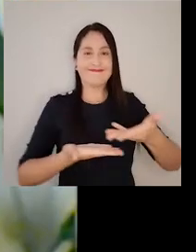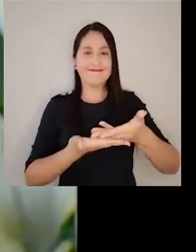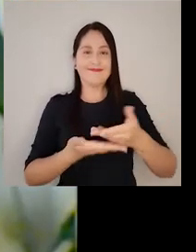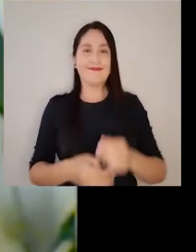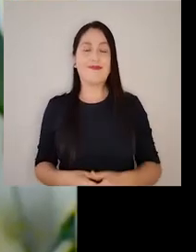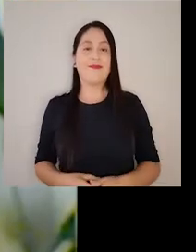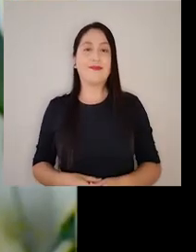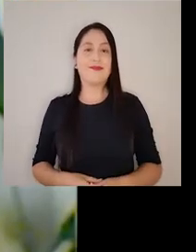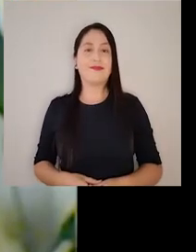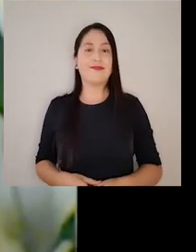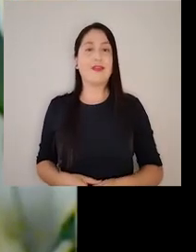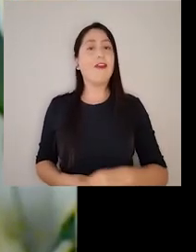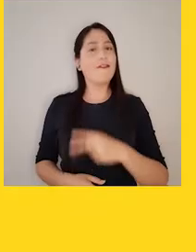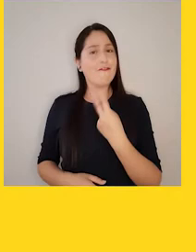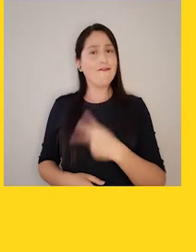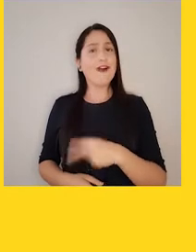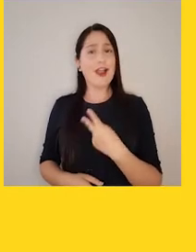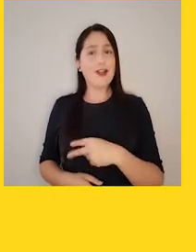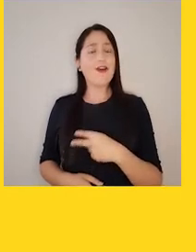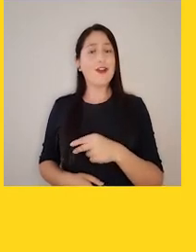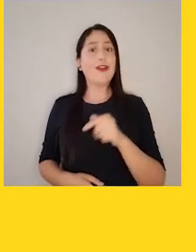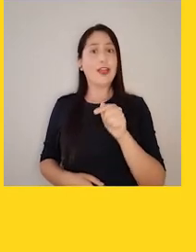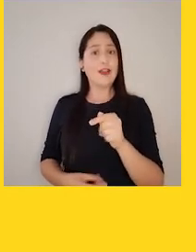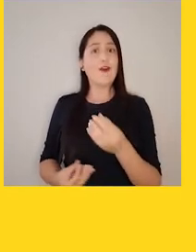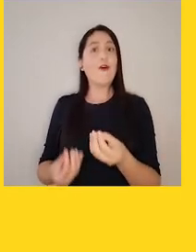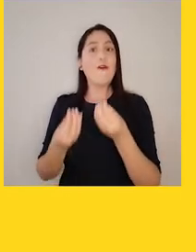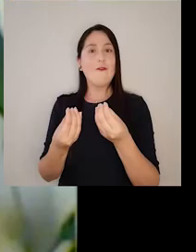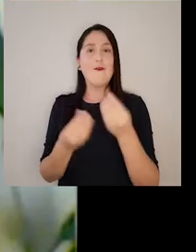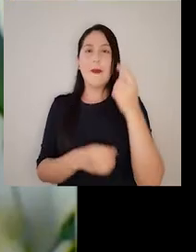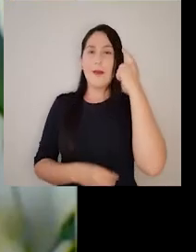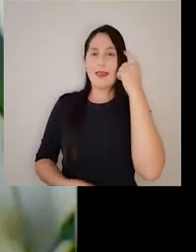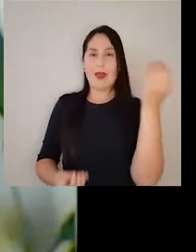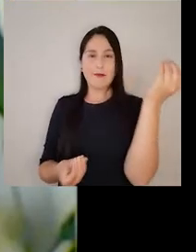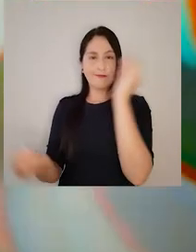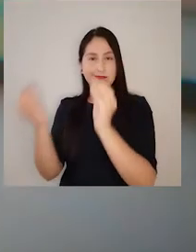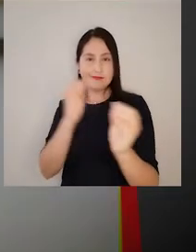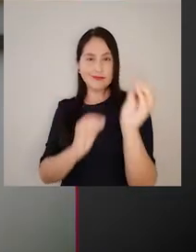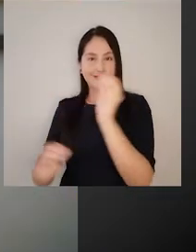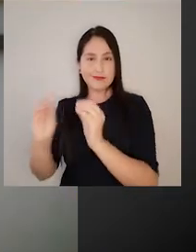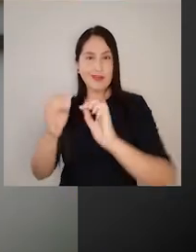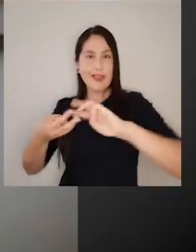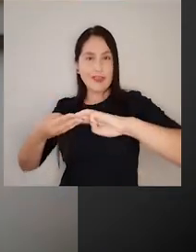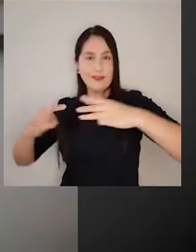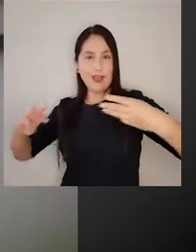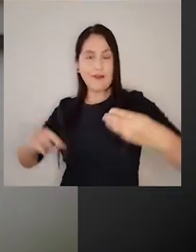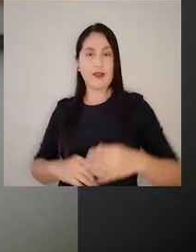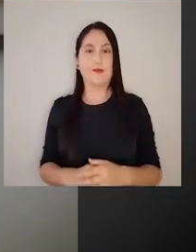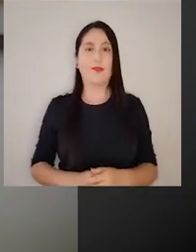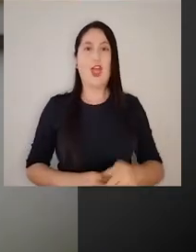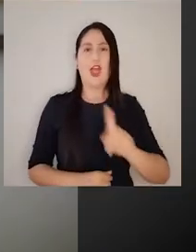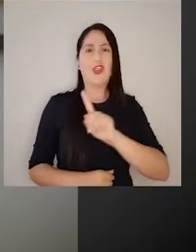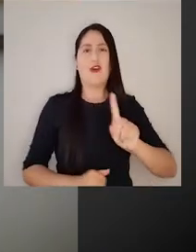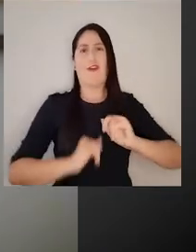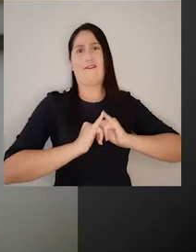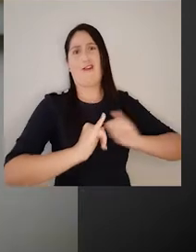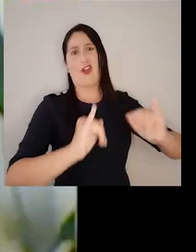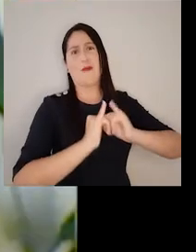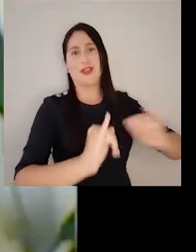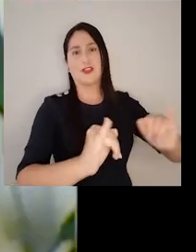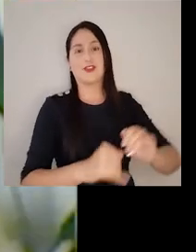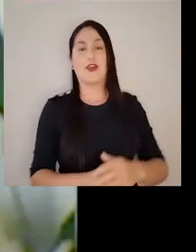el ejercicio haya tenido un muy buen diseño metodológico. No fue una avalancha de información.